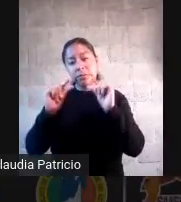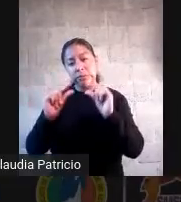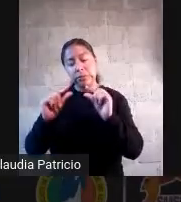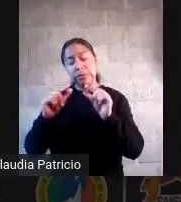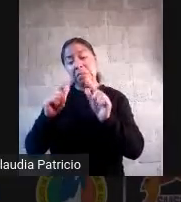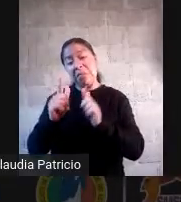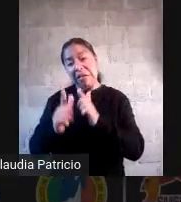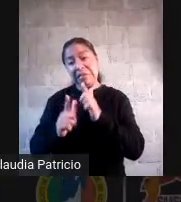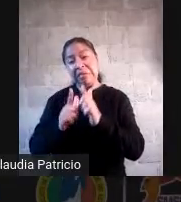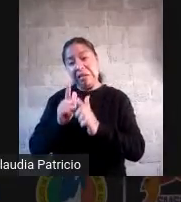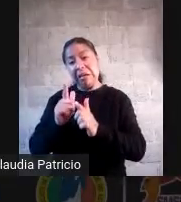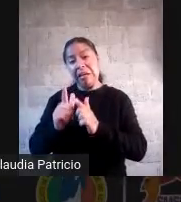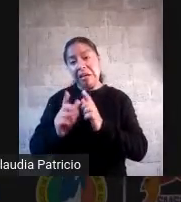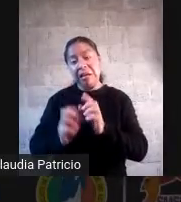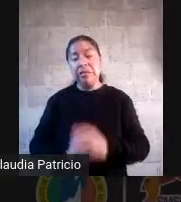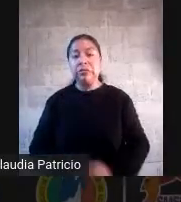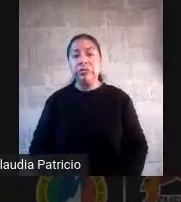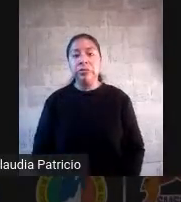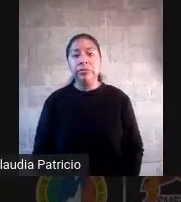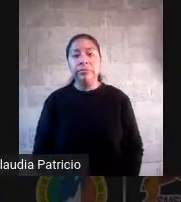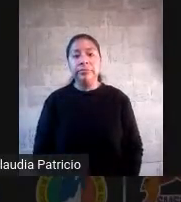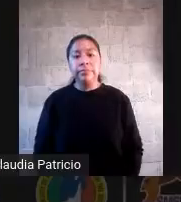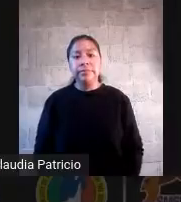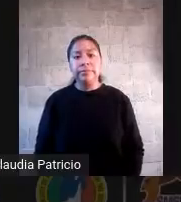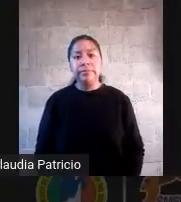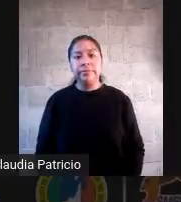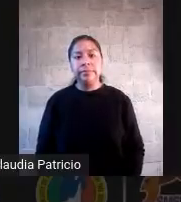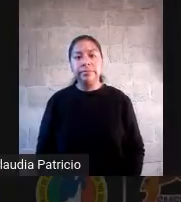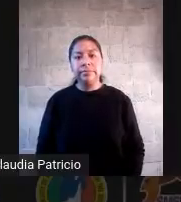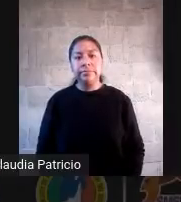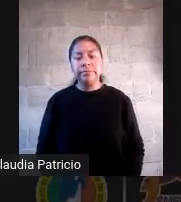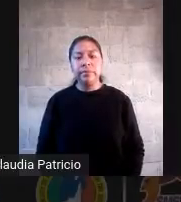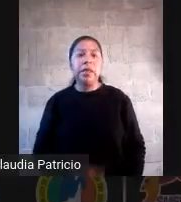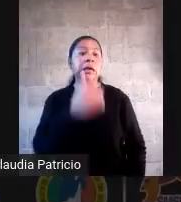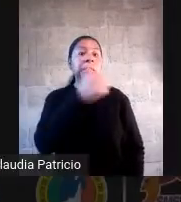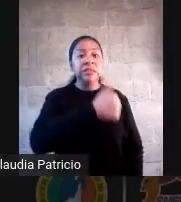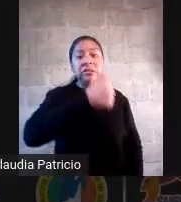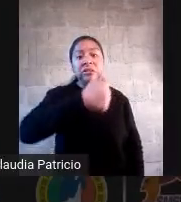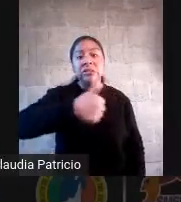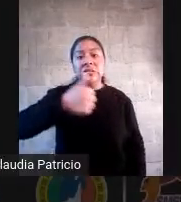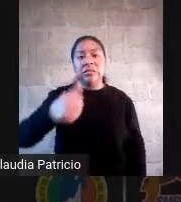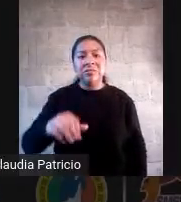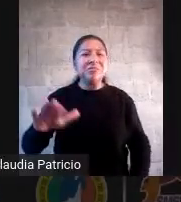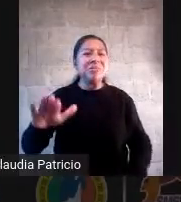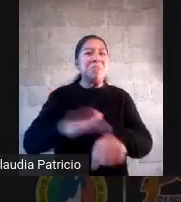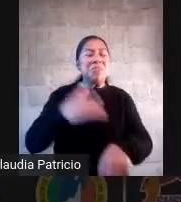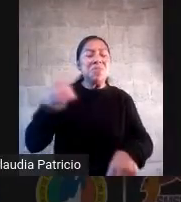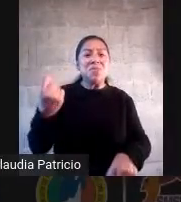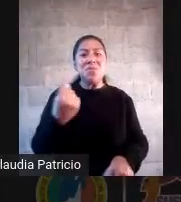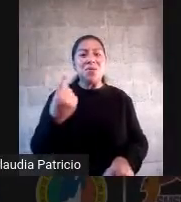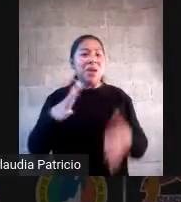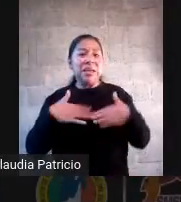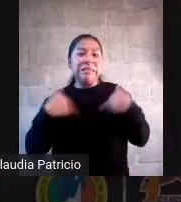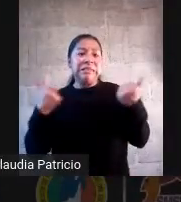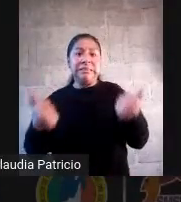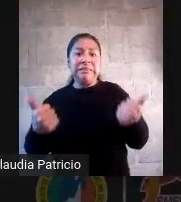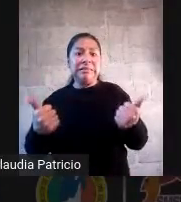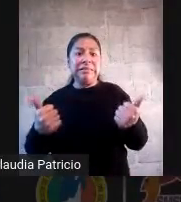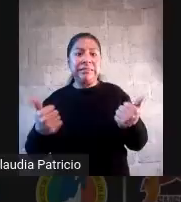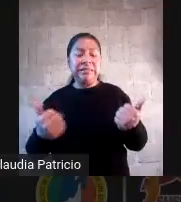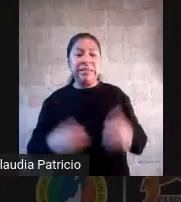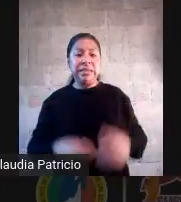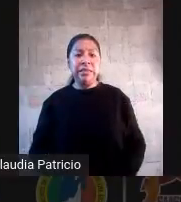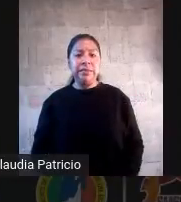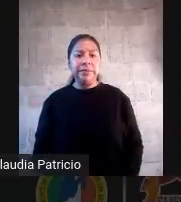ahora sobra a veces el espacio. A ver, con cada uno, ¿por qué te atoraste? A ver, yo le voy a dar